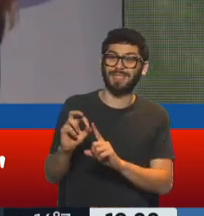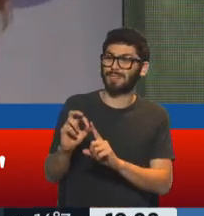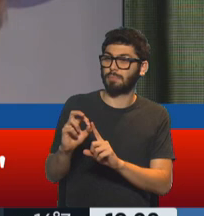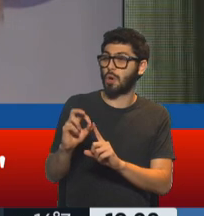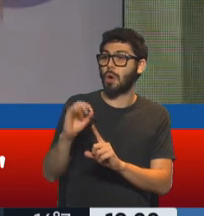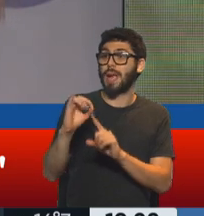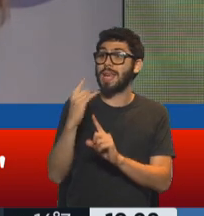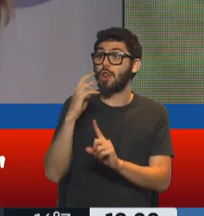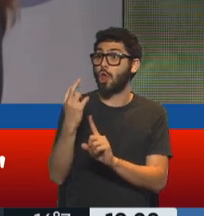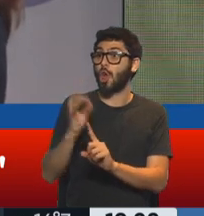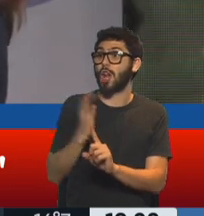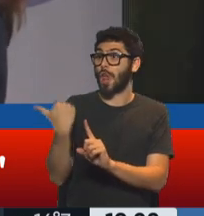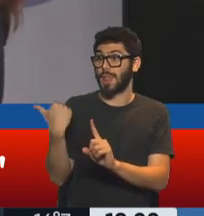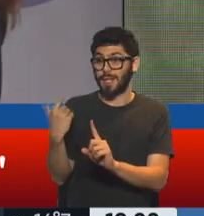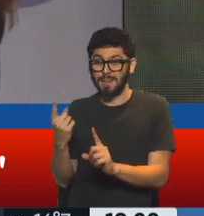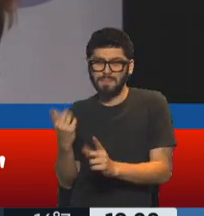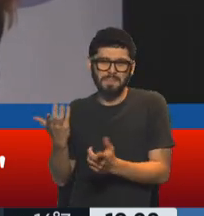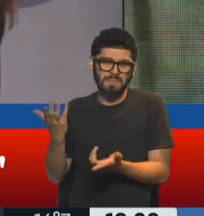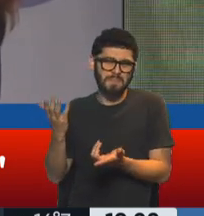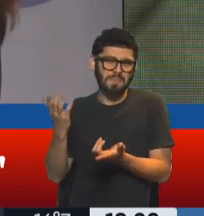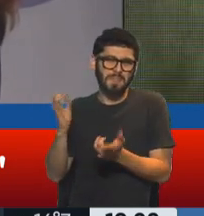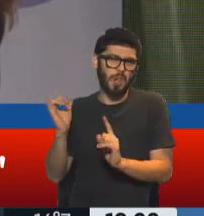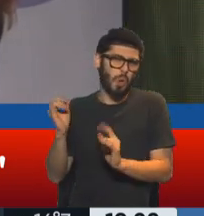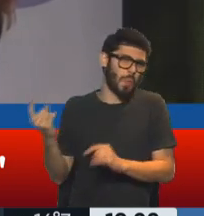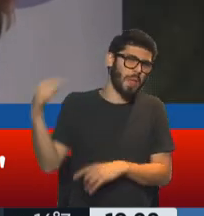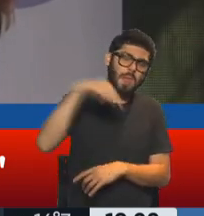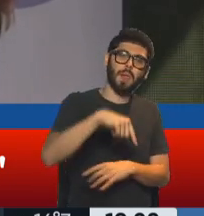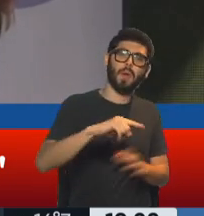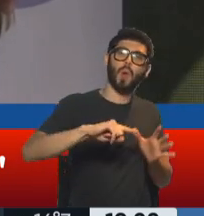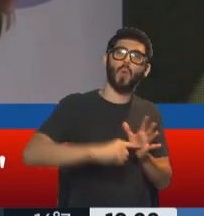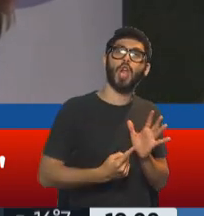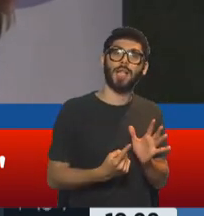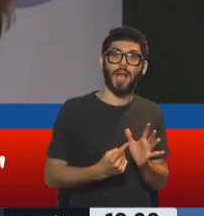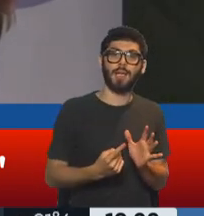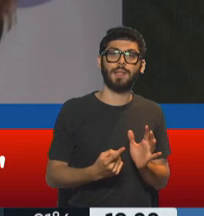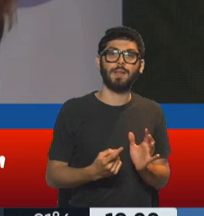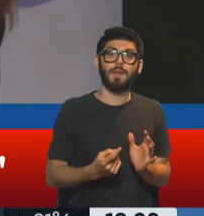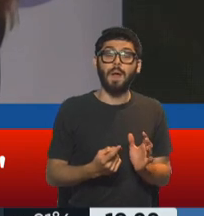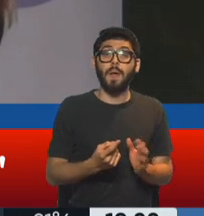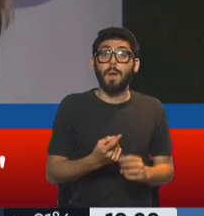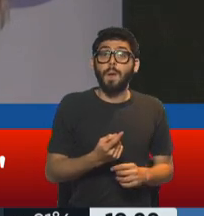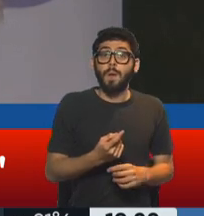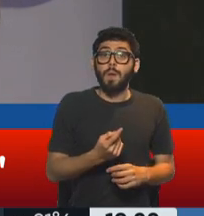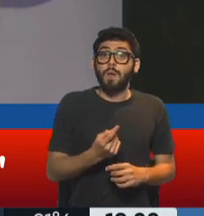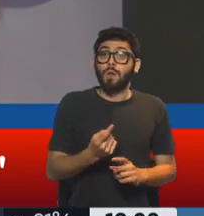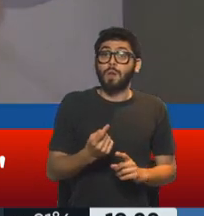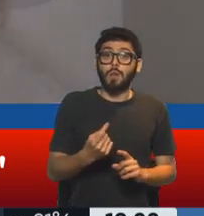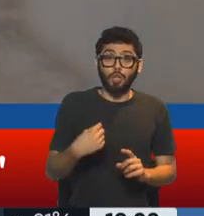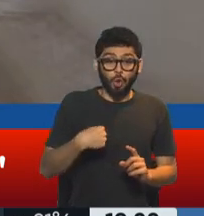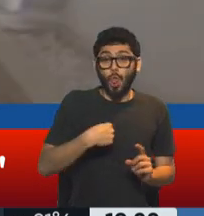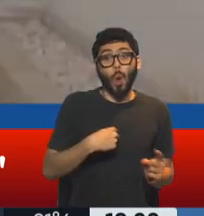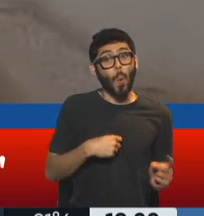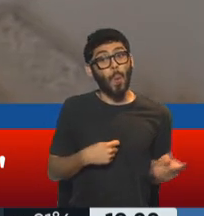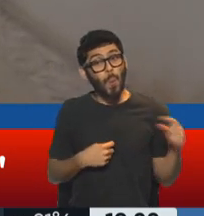mi padre aún vive en Buenos Aires, y una de las cosas que me pidió cuando vine para acá